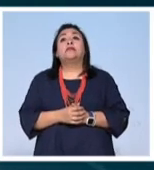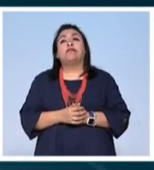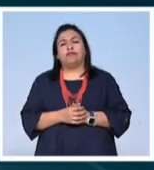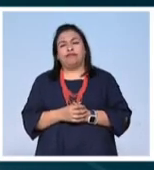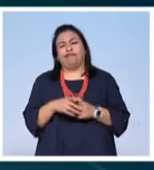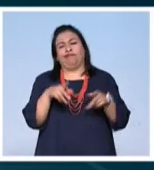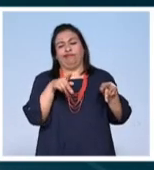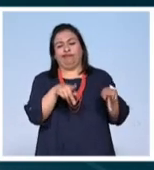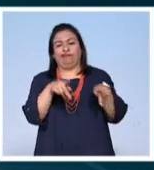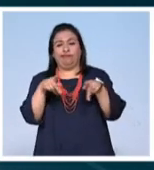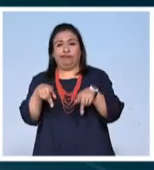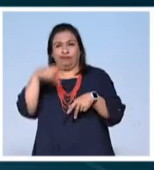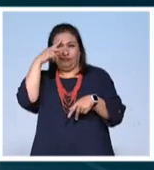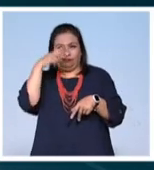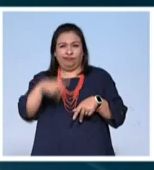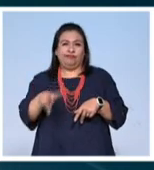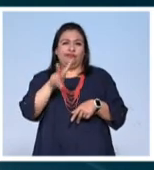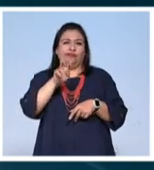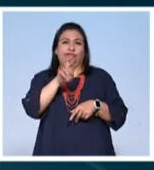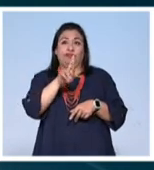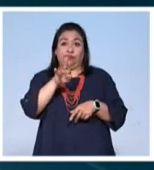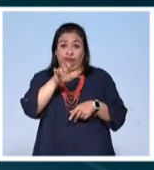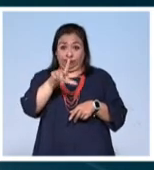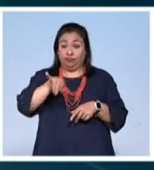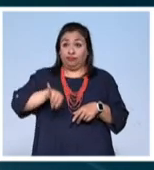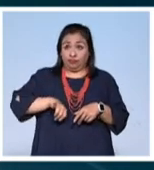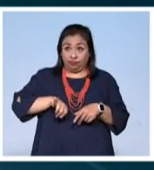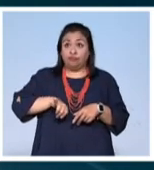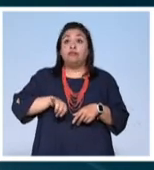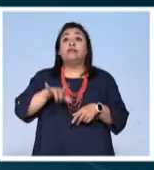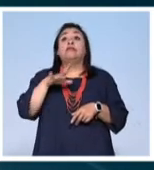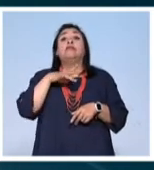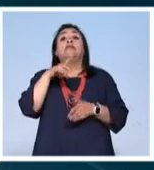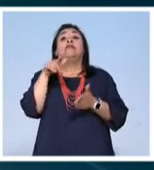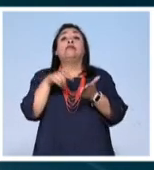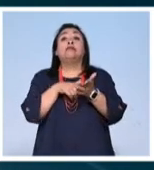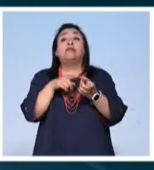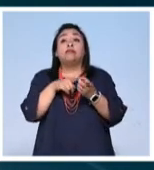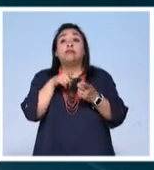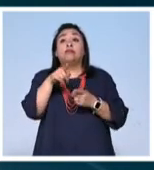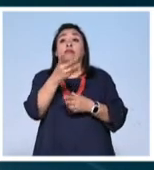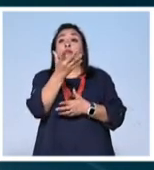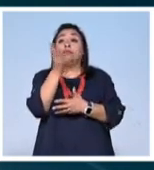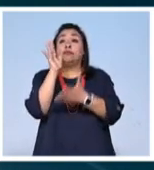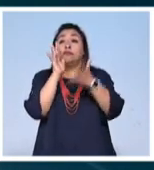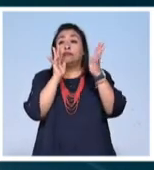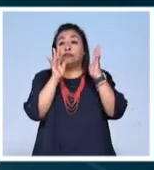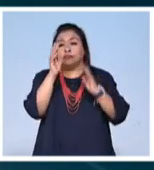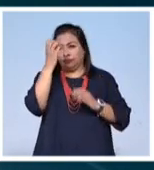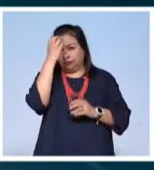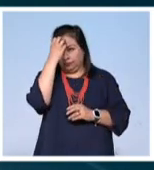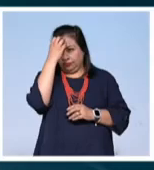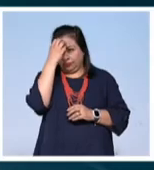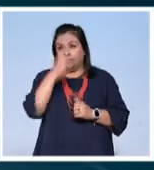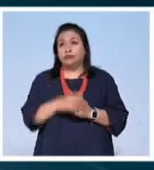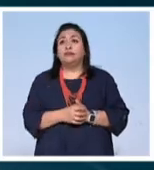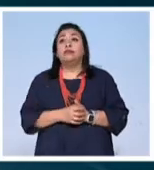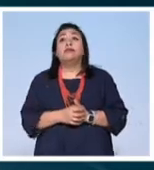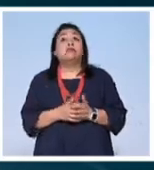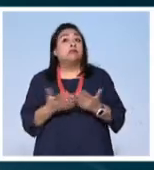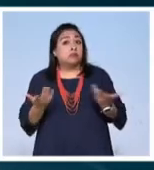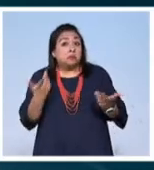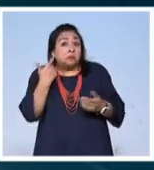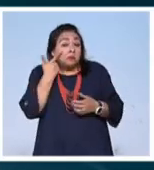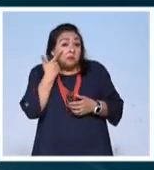Un cementerio del México virreinal, está interesante esto, yacía en el bosque de Chapultepec, José Antonio.